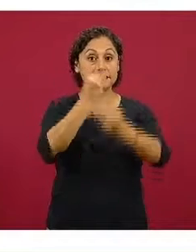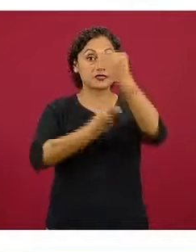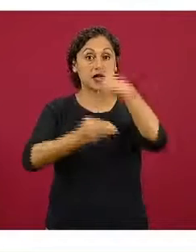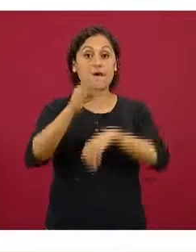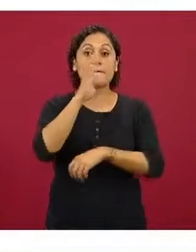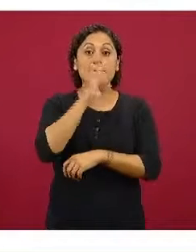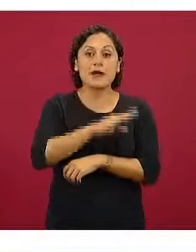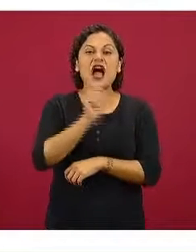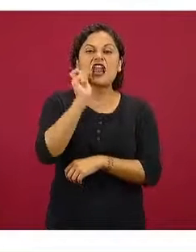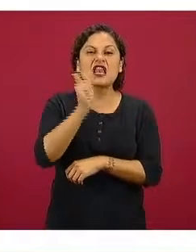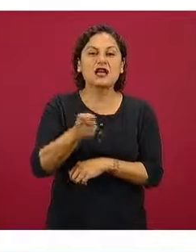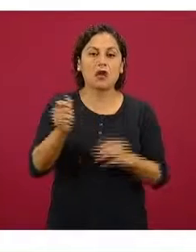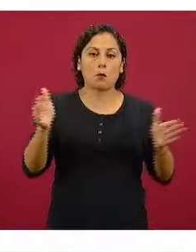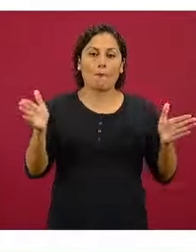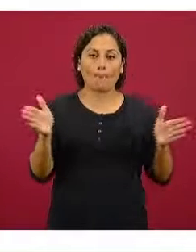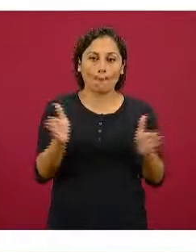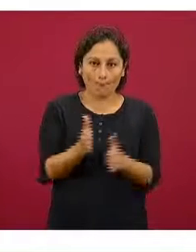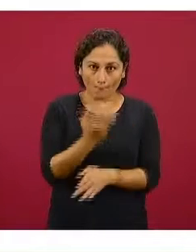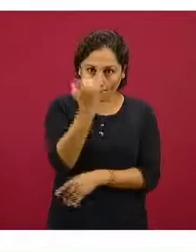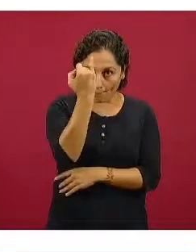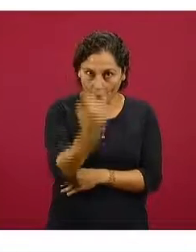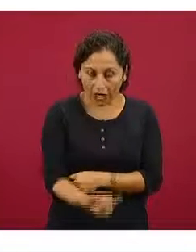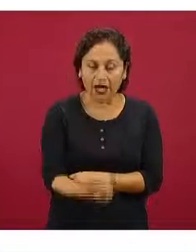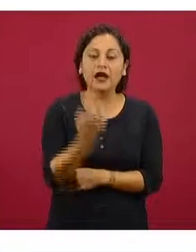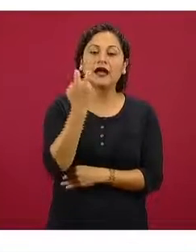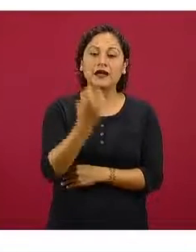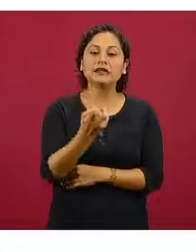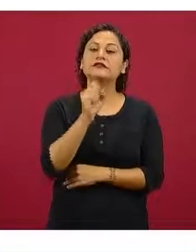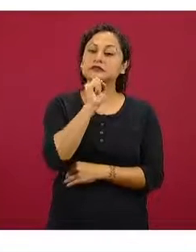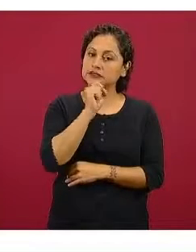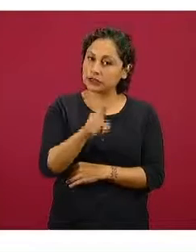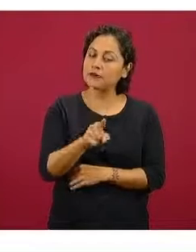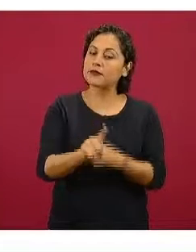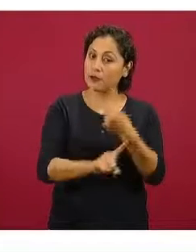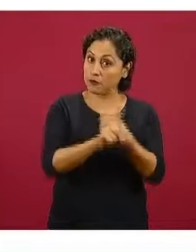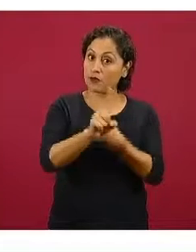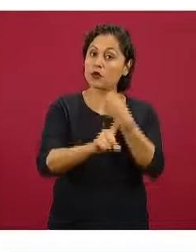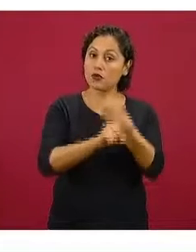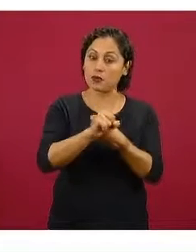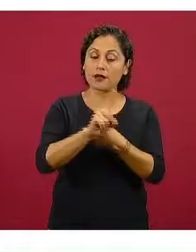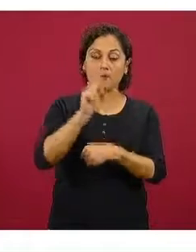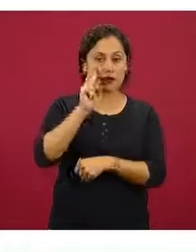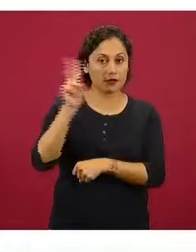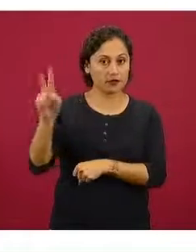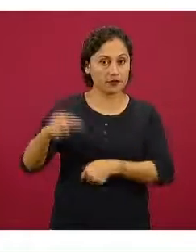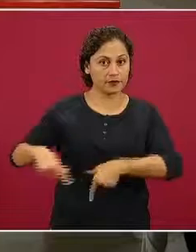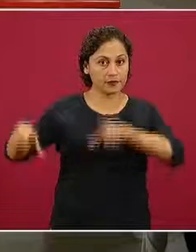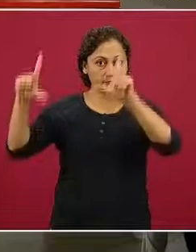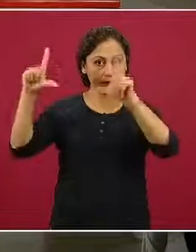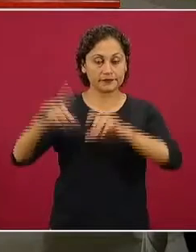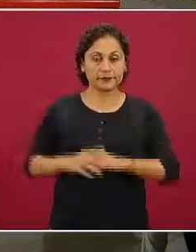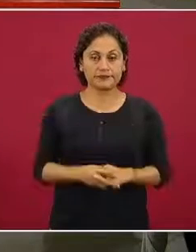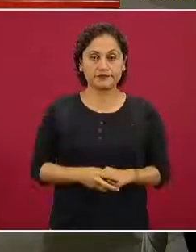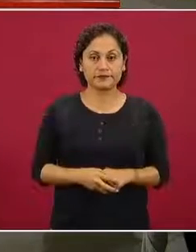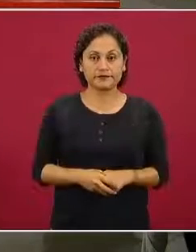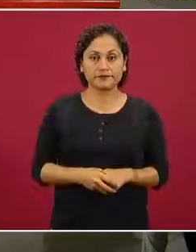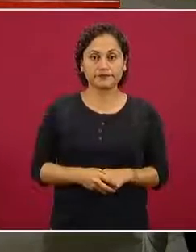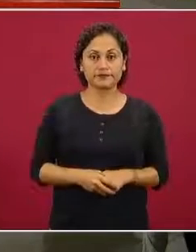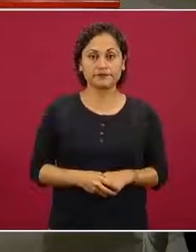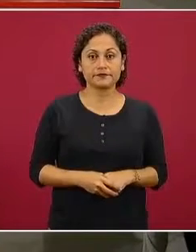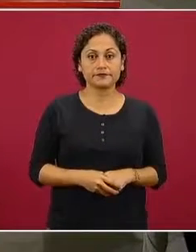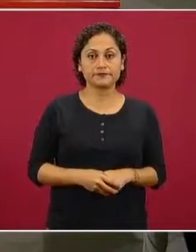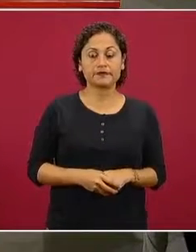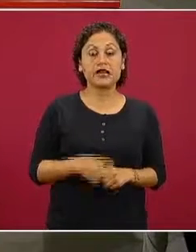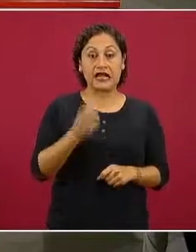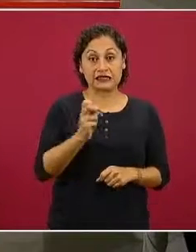desnutrición que sigue siendo un problema importante en el país, como se verá en la siguiente diapositiva. Por favor. Esta